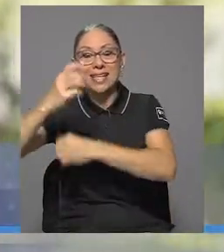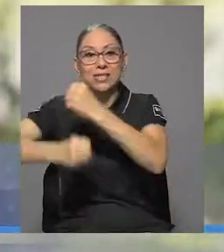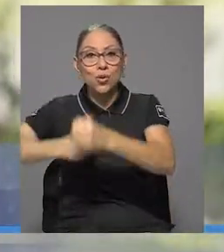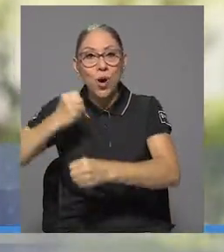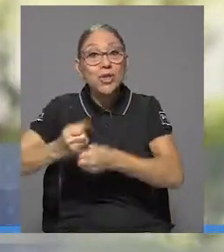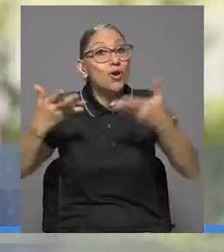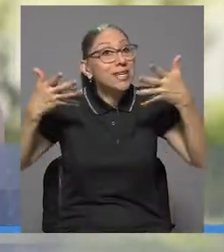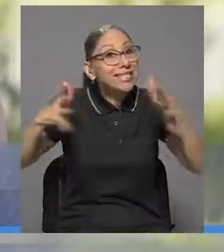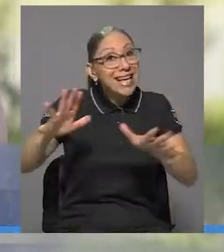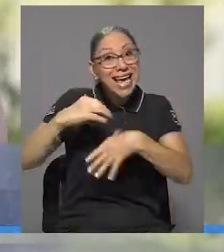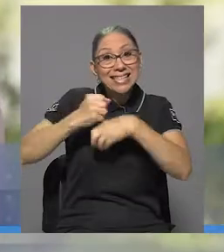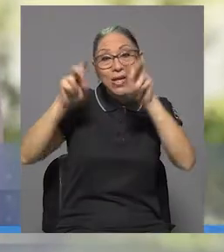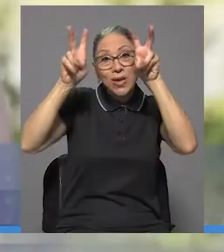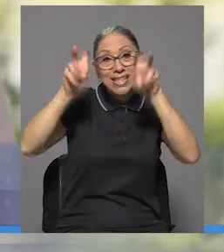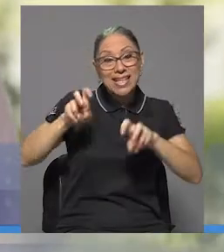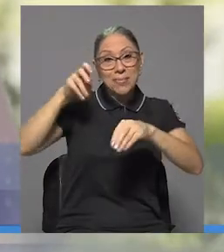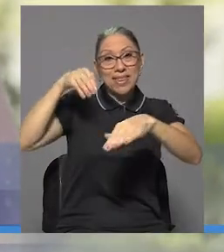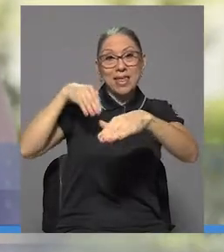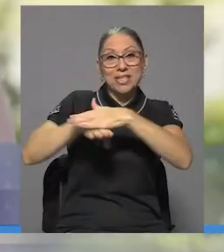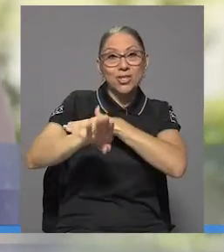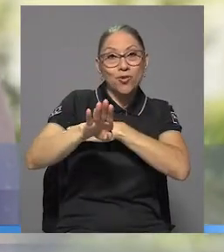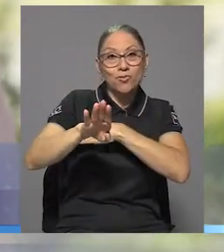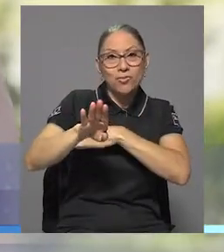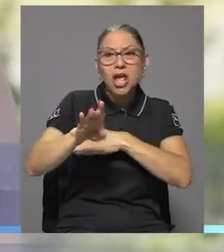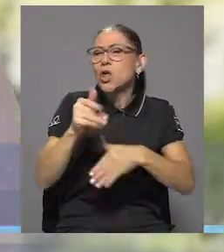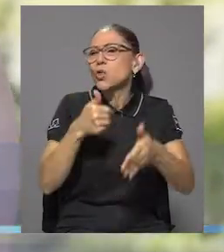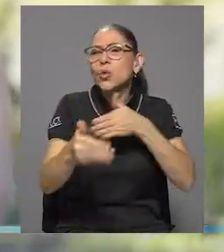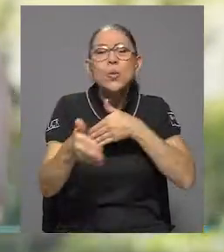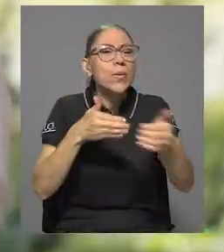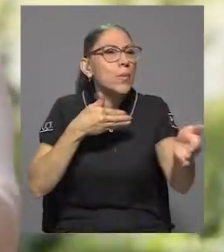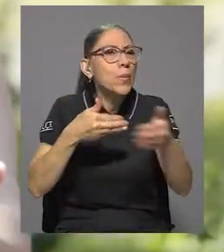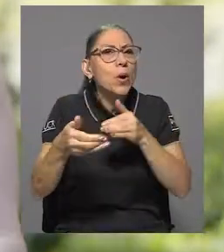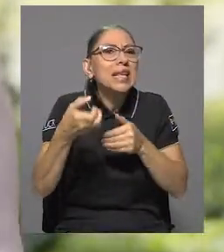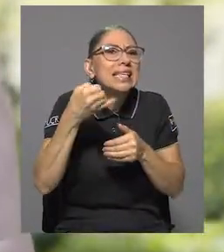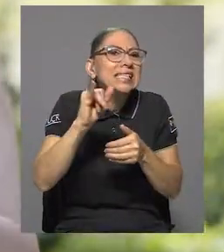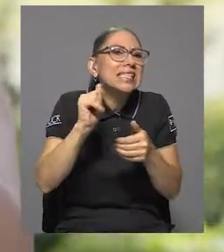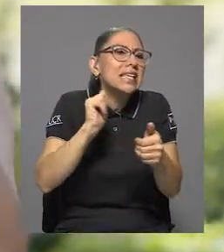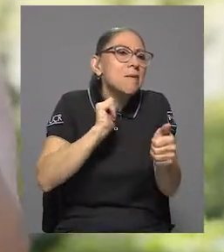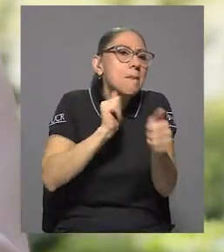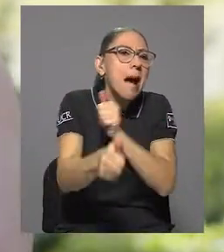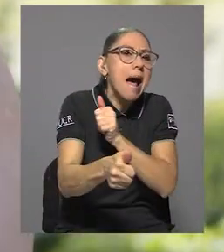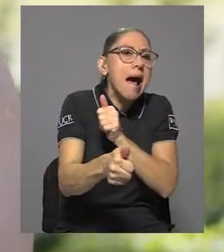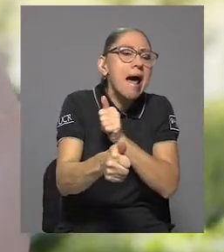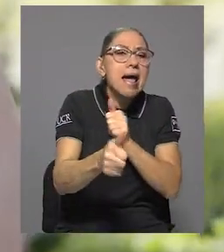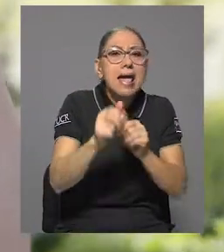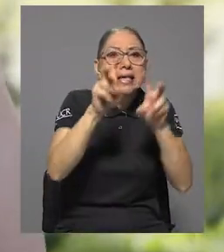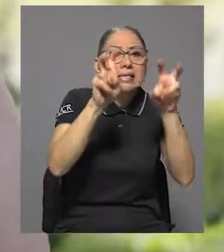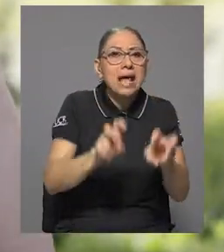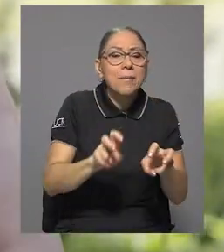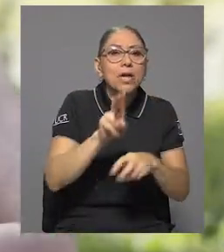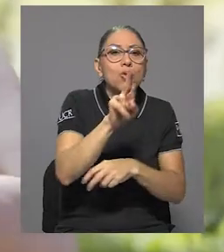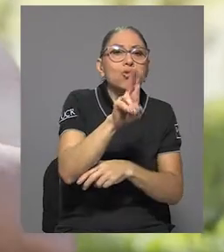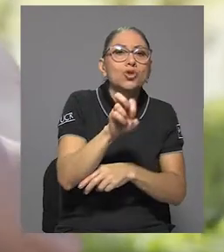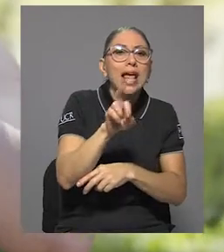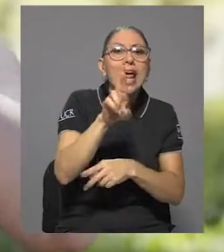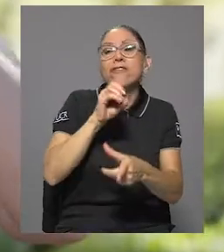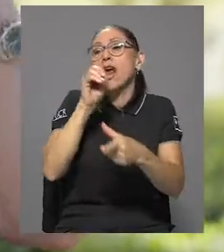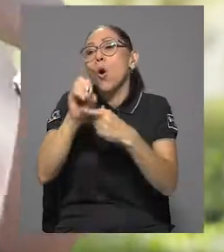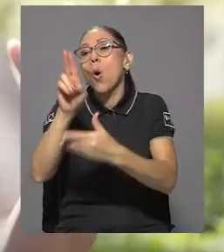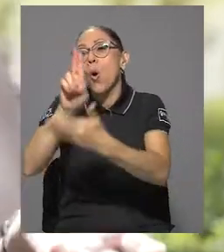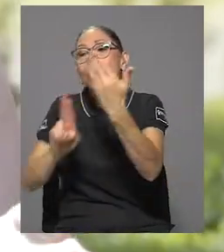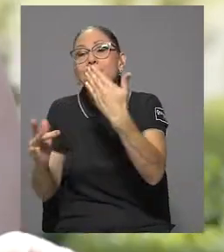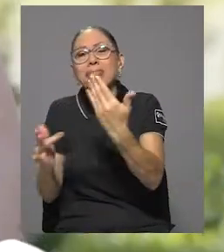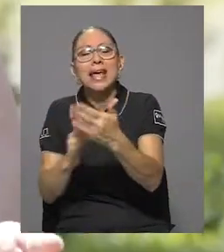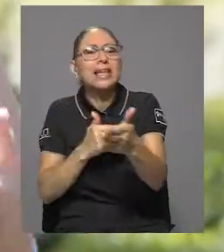sexto año, que ya hicieron el examen de admisión, no nos interesa si aprobaron el examen de la UCR, el del